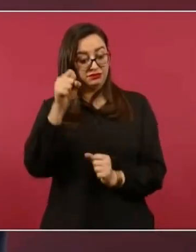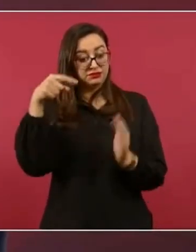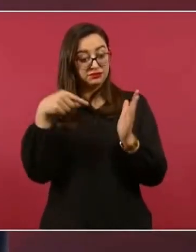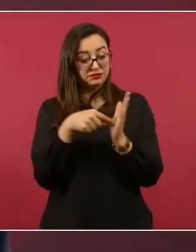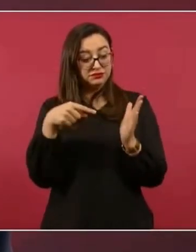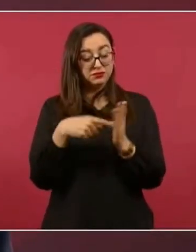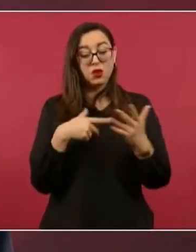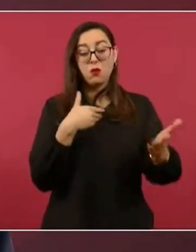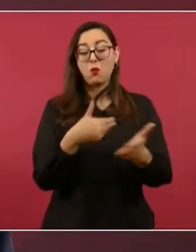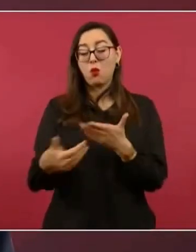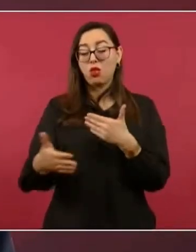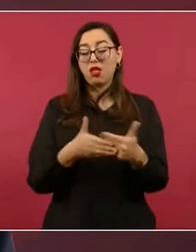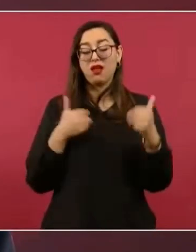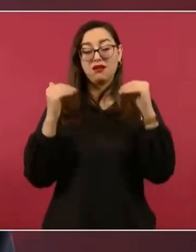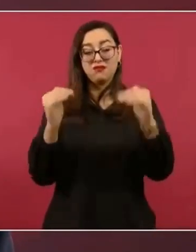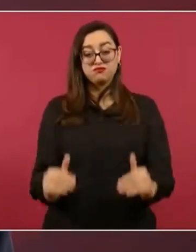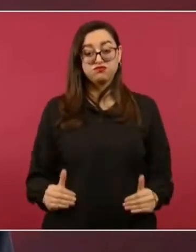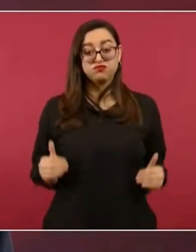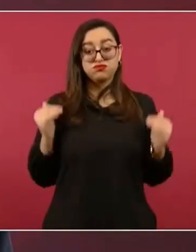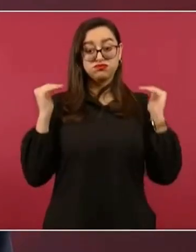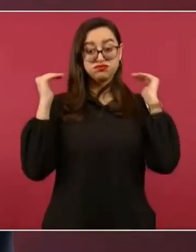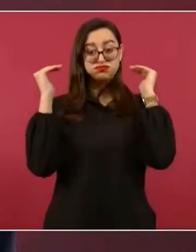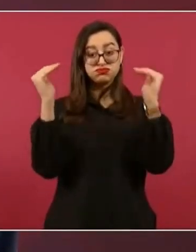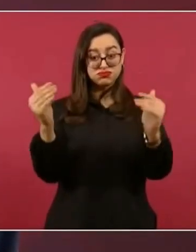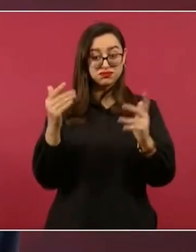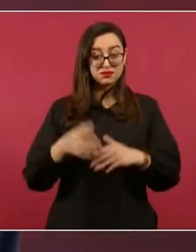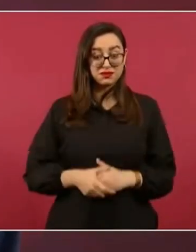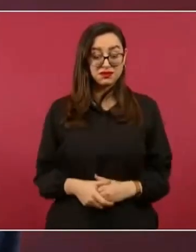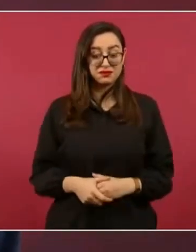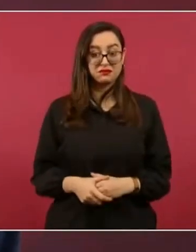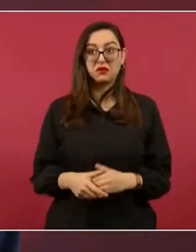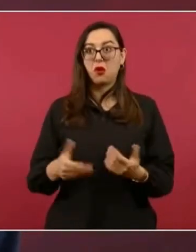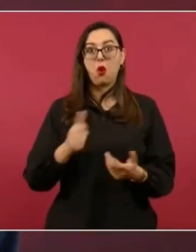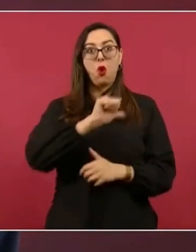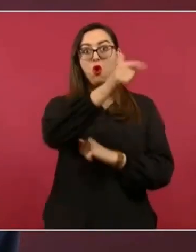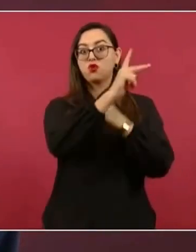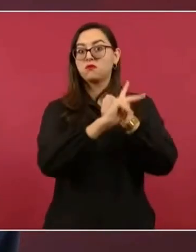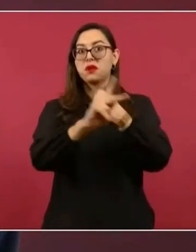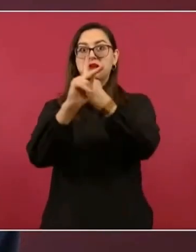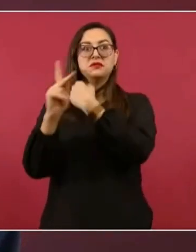del siglo XX en el mundo,